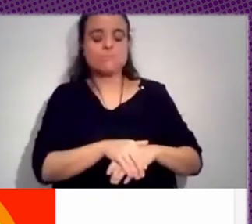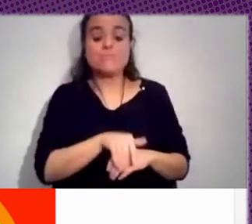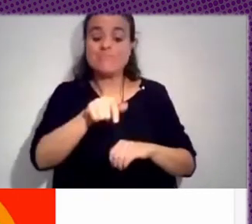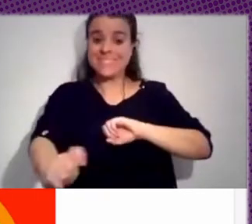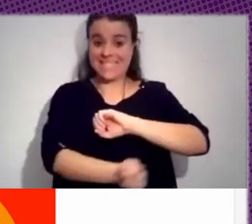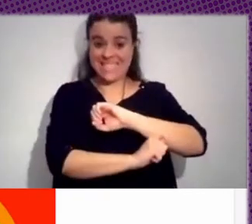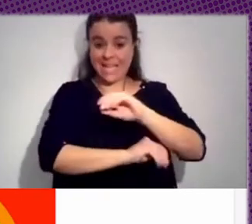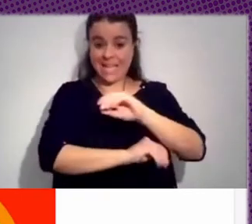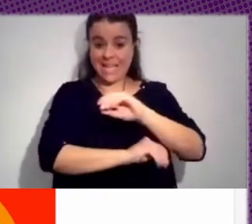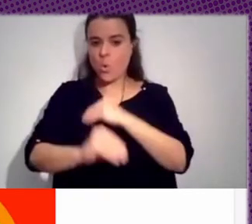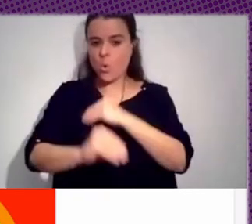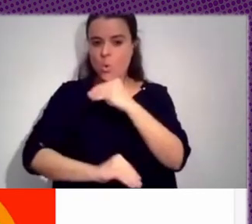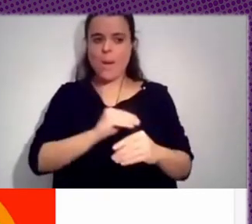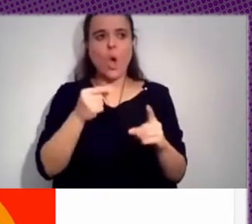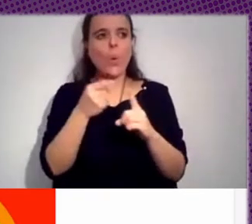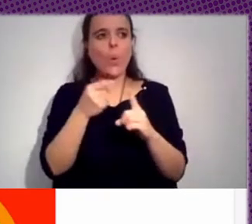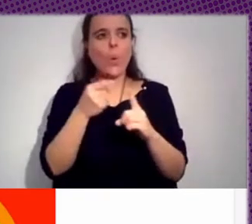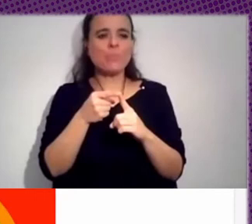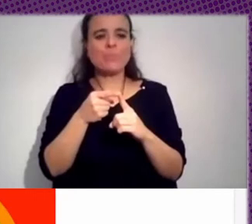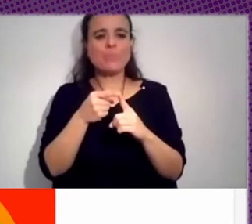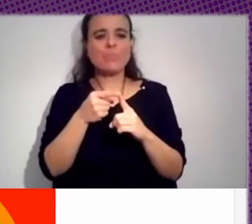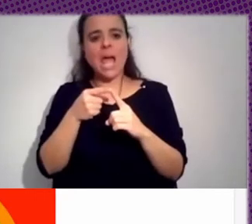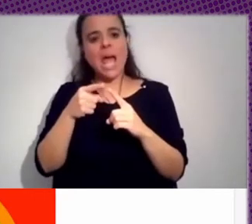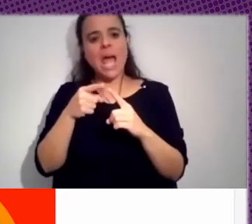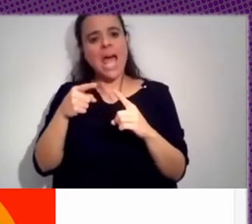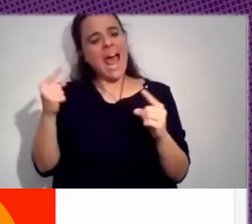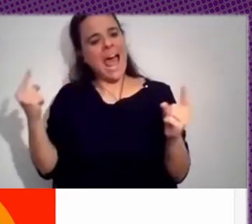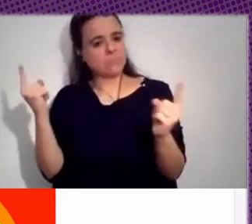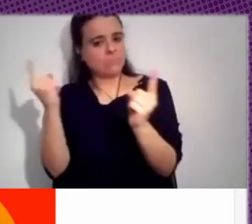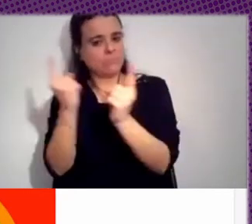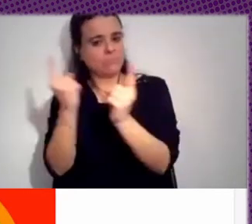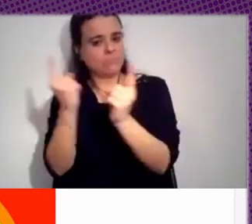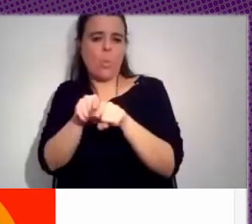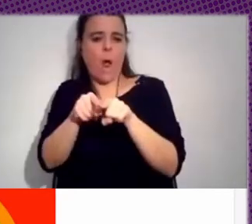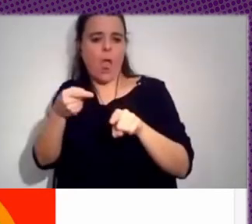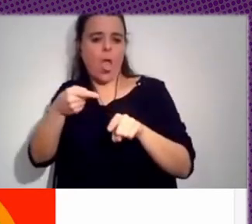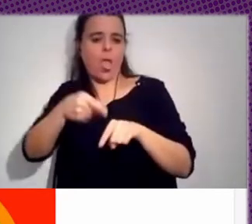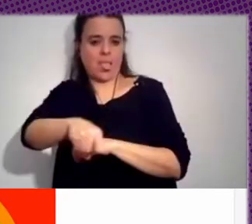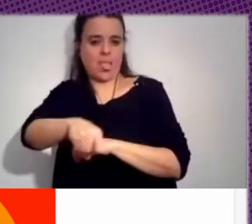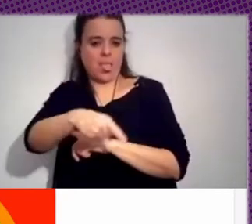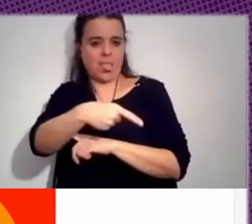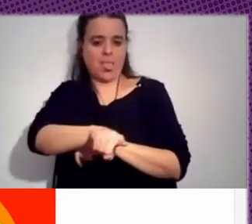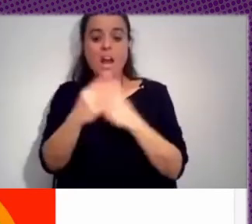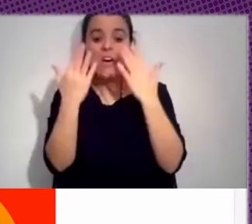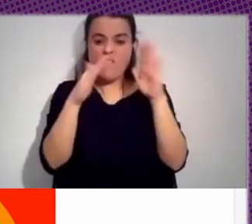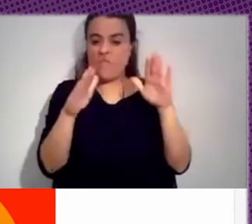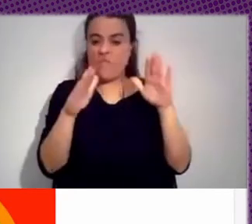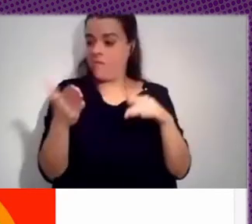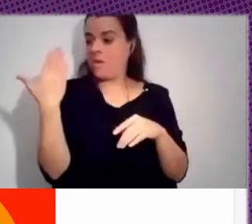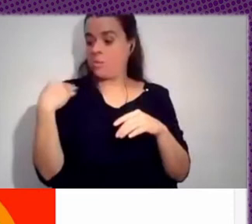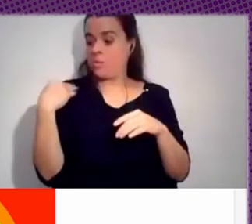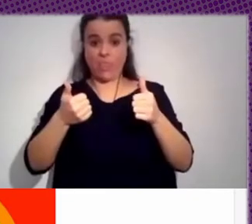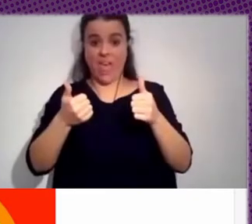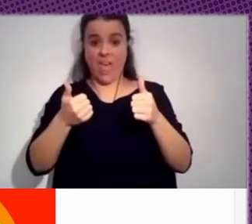provocar al contrario. Incluso se puede ver en la época esta en la que Facebook empezó a hacer sus transparentes, sus anuncios,